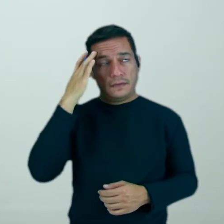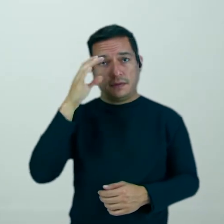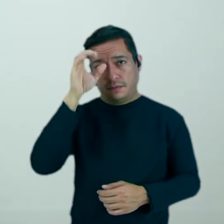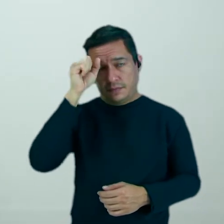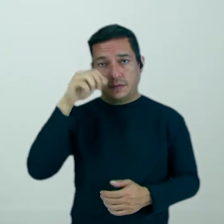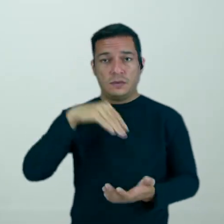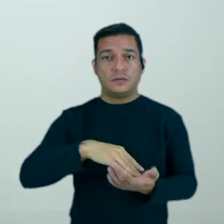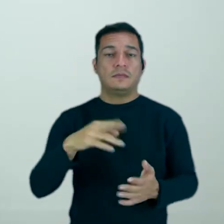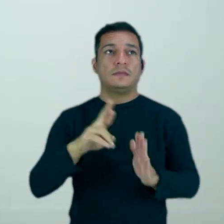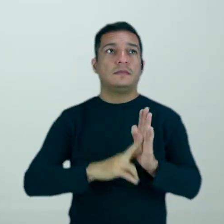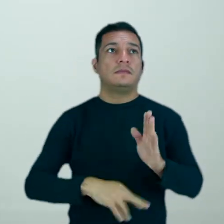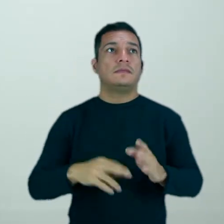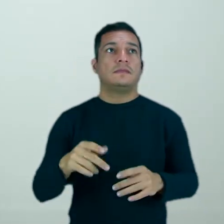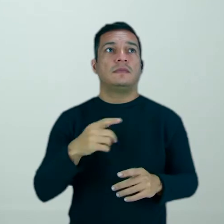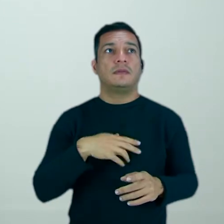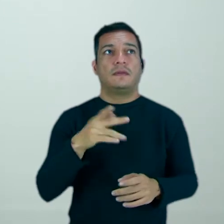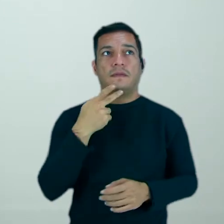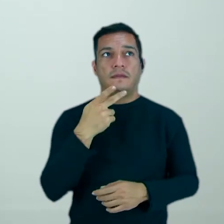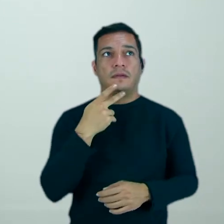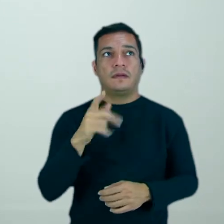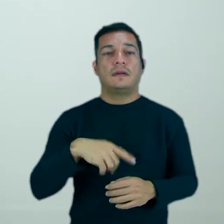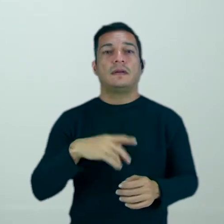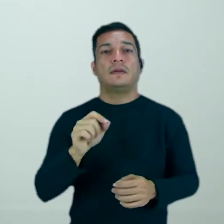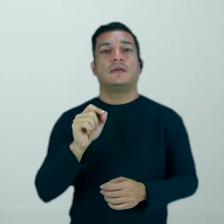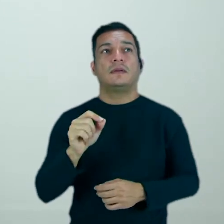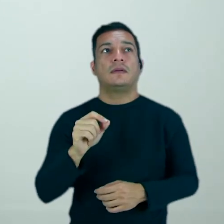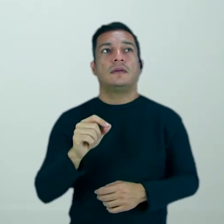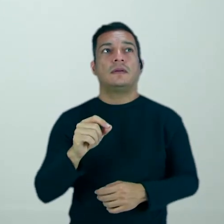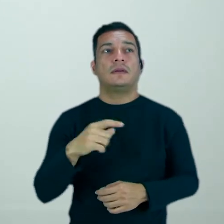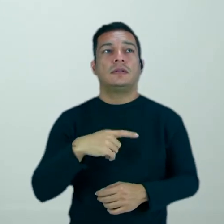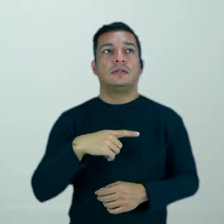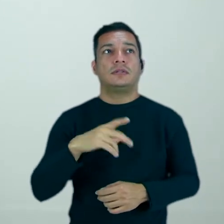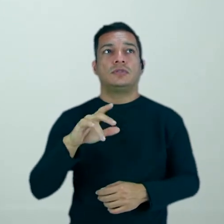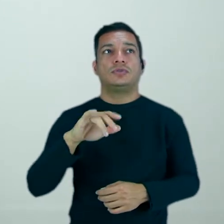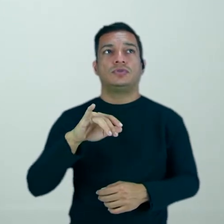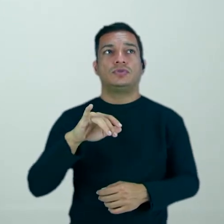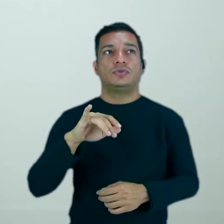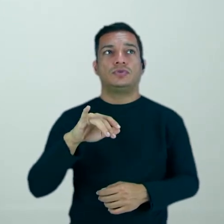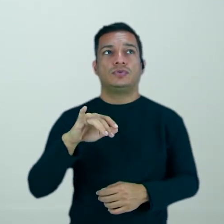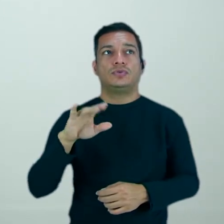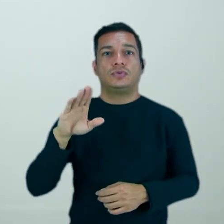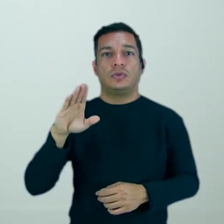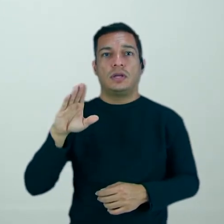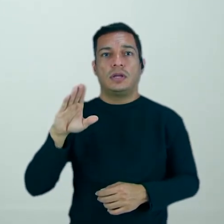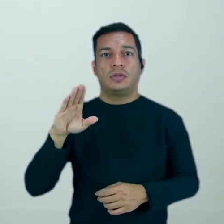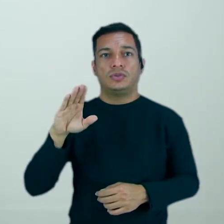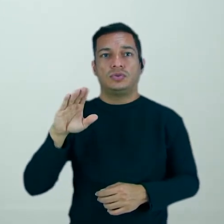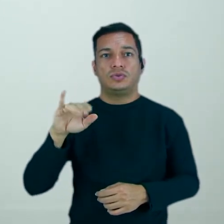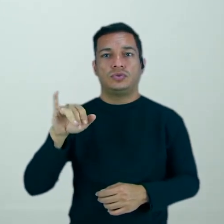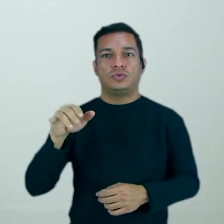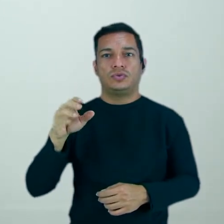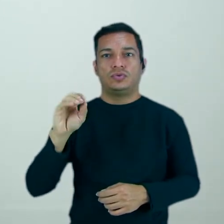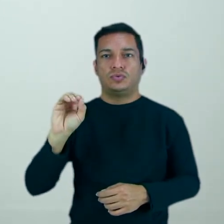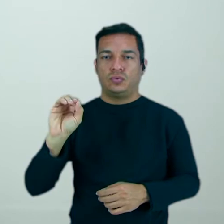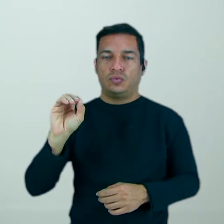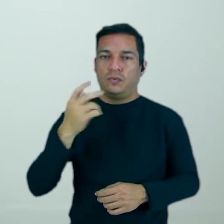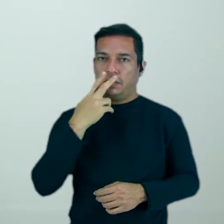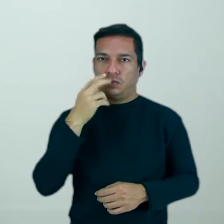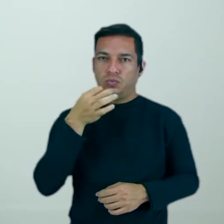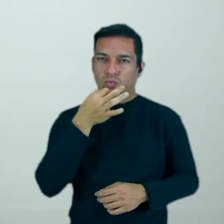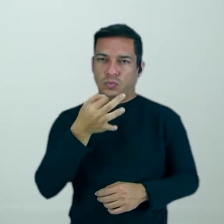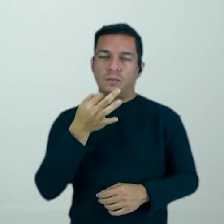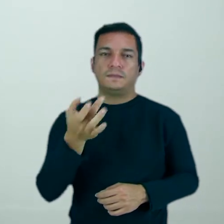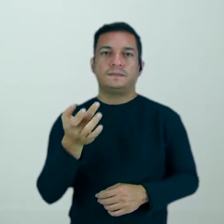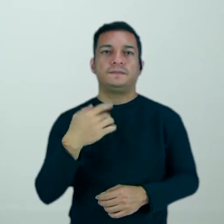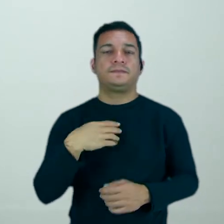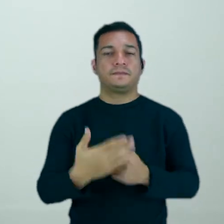última regla I, es bueno pronunciar esta Y con sonido de yo en español. Yo digo cayendo, oyendo y leyendo,